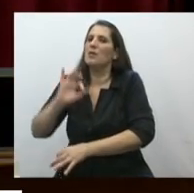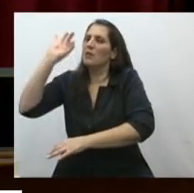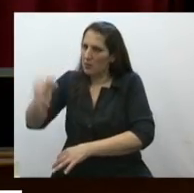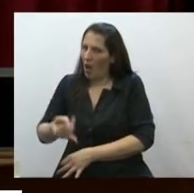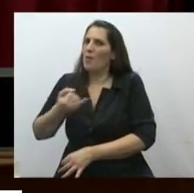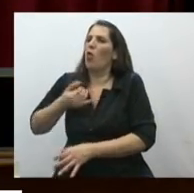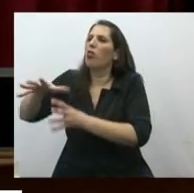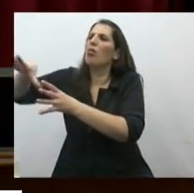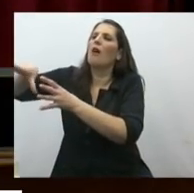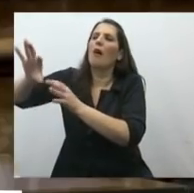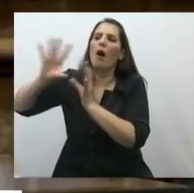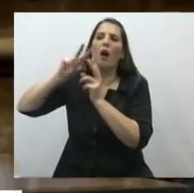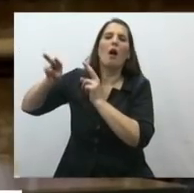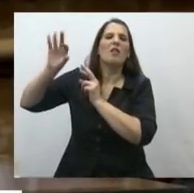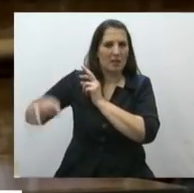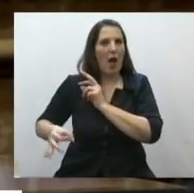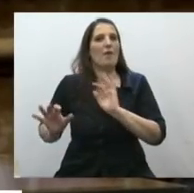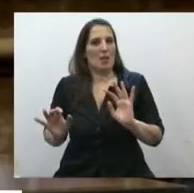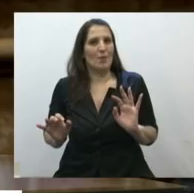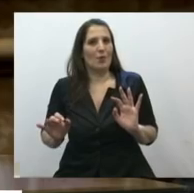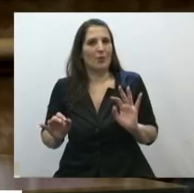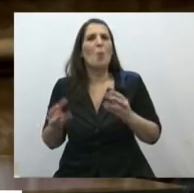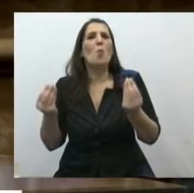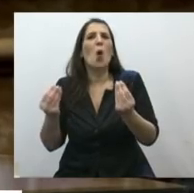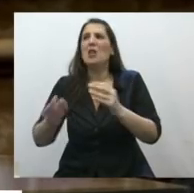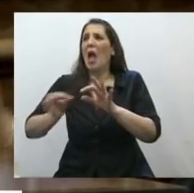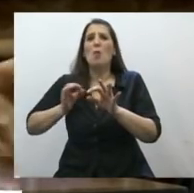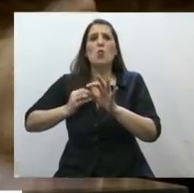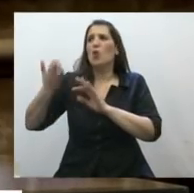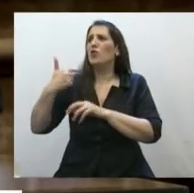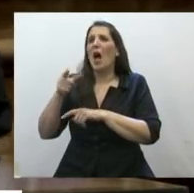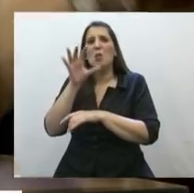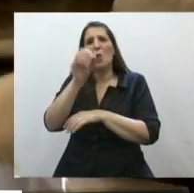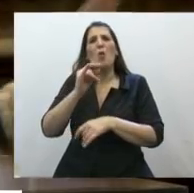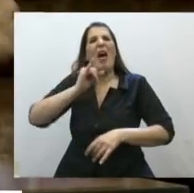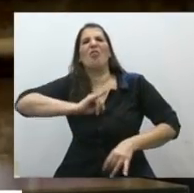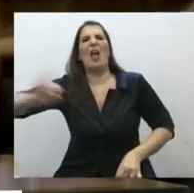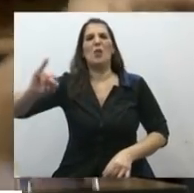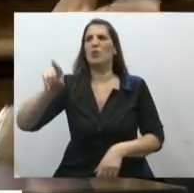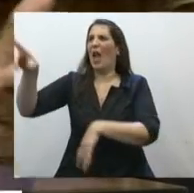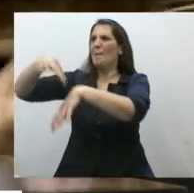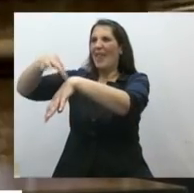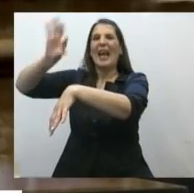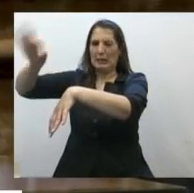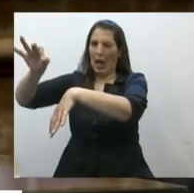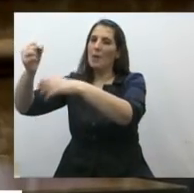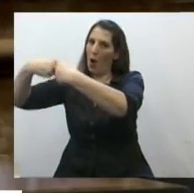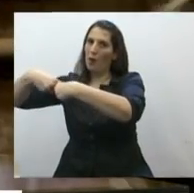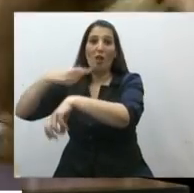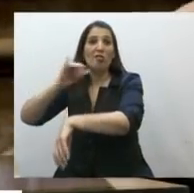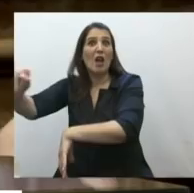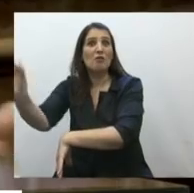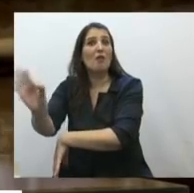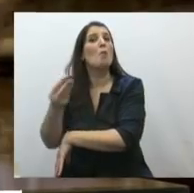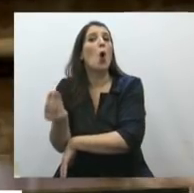un minuto más, presidente, por qué nadie en todos estos años fue capaz de denunciar a la doctora tal o al doctor cual, si todos sabemos